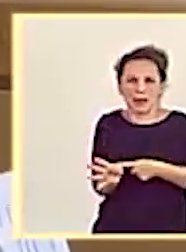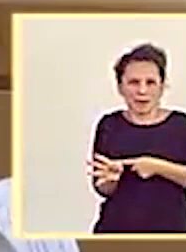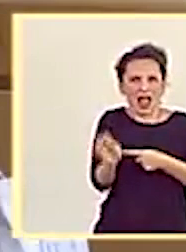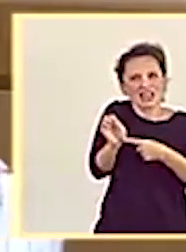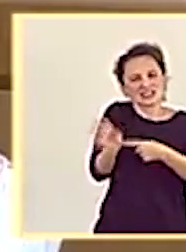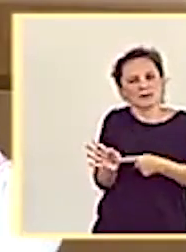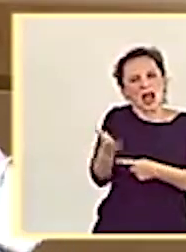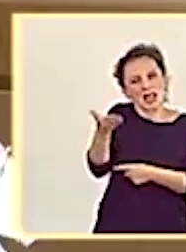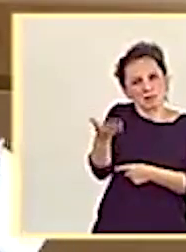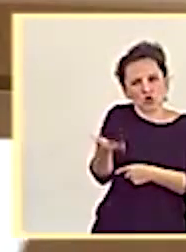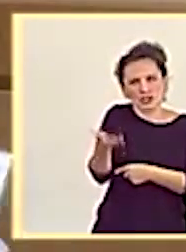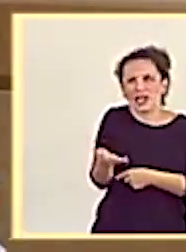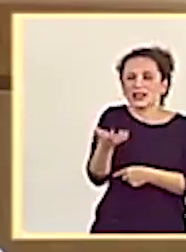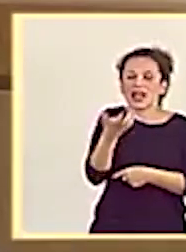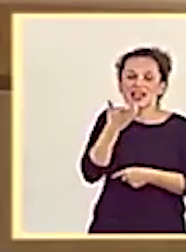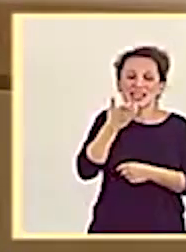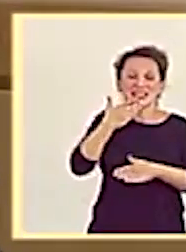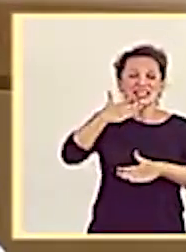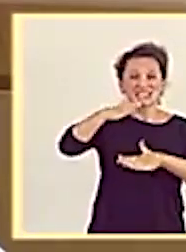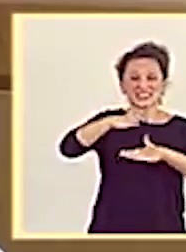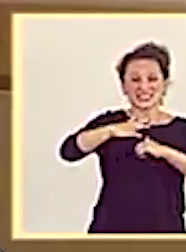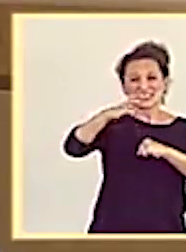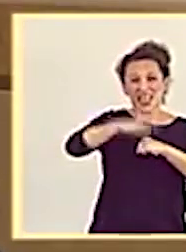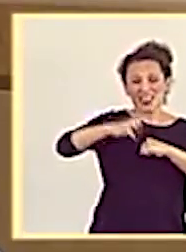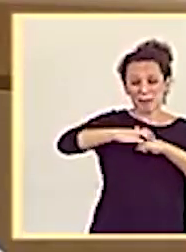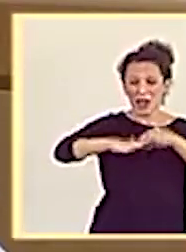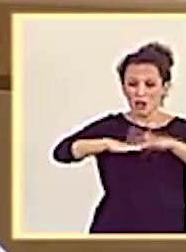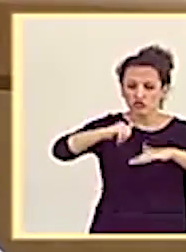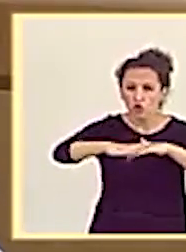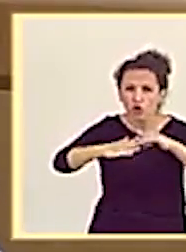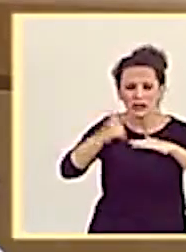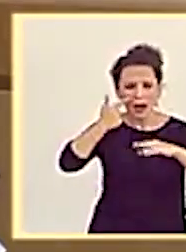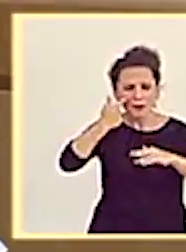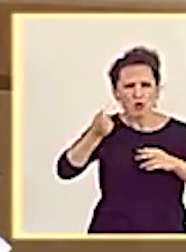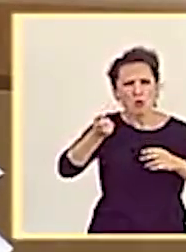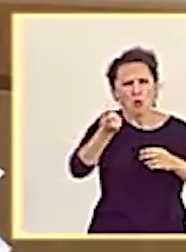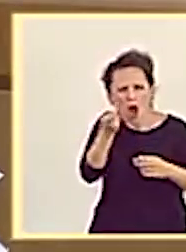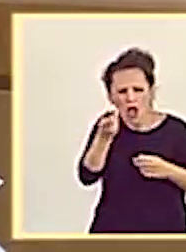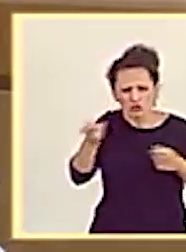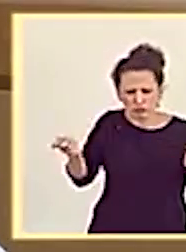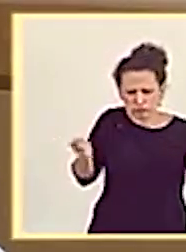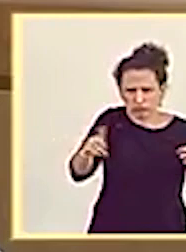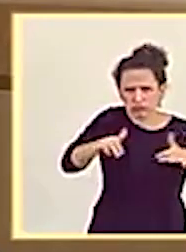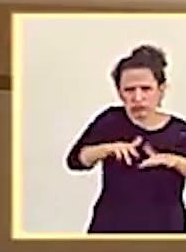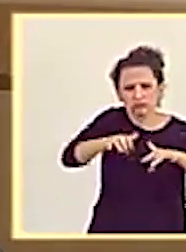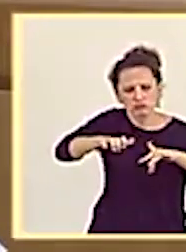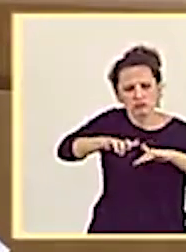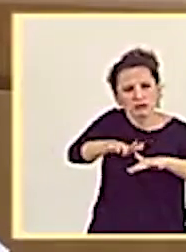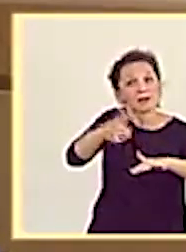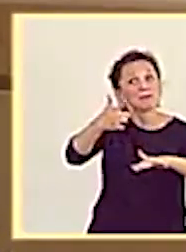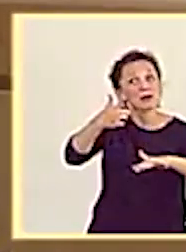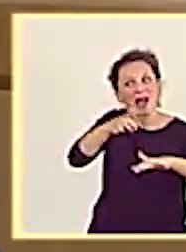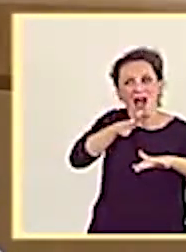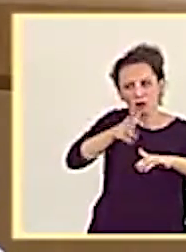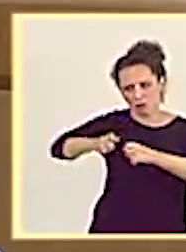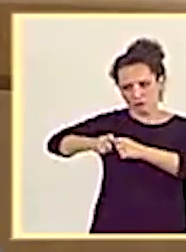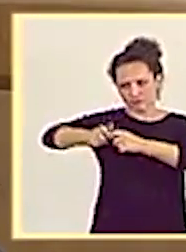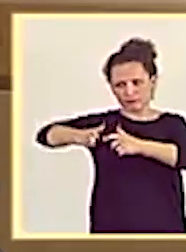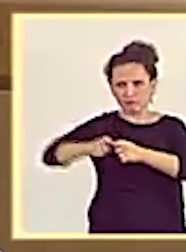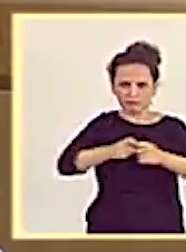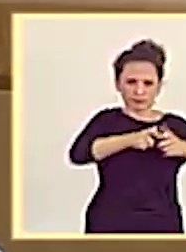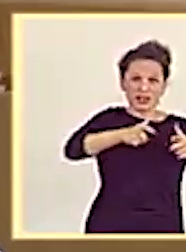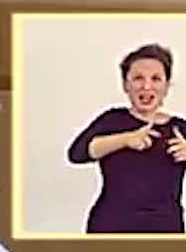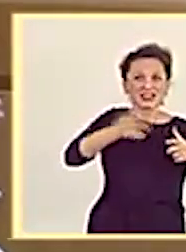aportación de sedimentos y el caudal hidrológico hay que hacerlo con cautela para, desde el agua embalsada, evitar que lleguen sedimentos